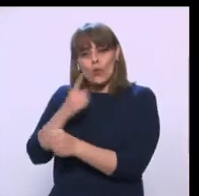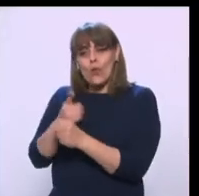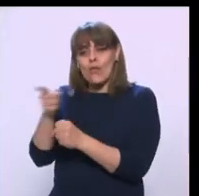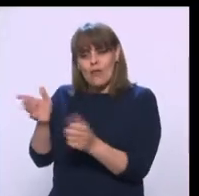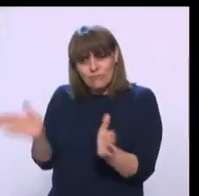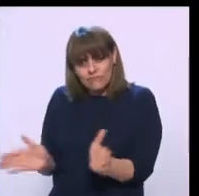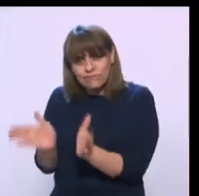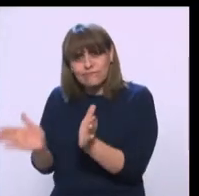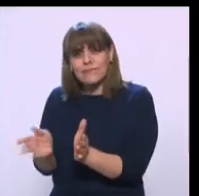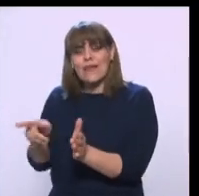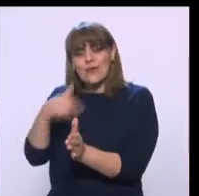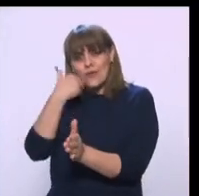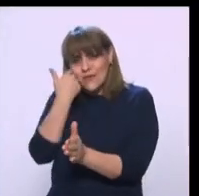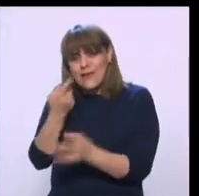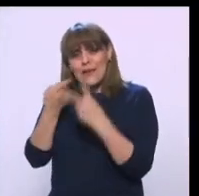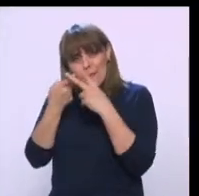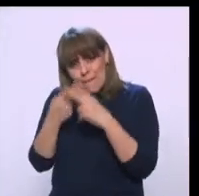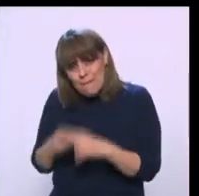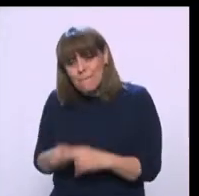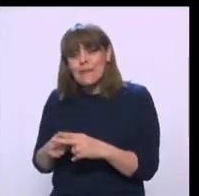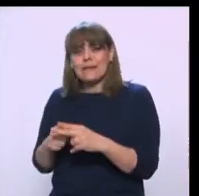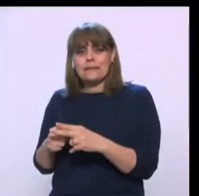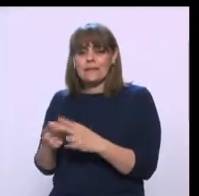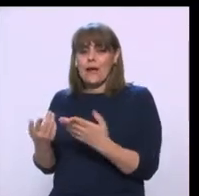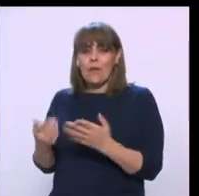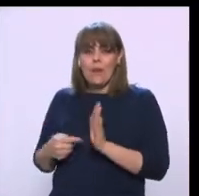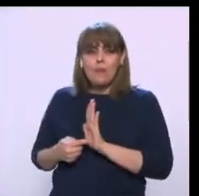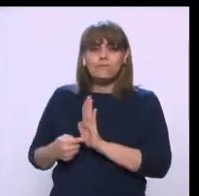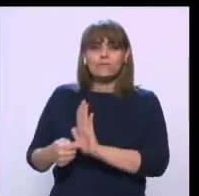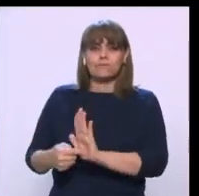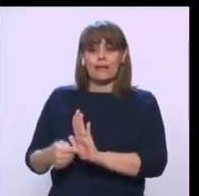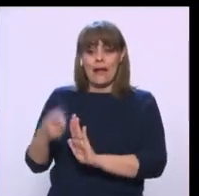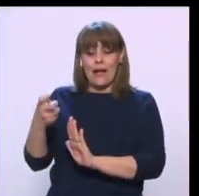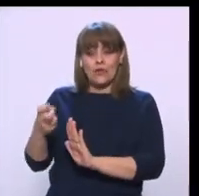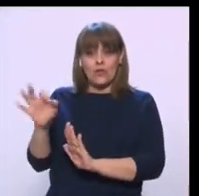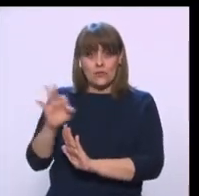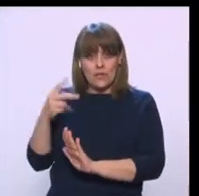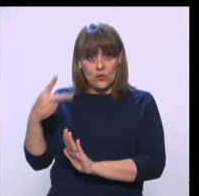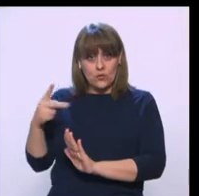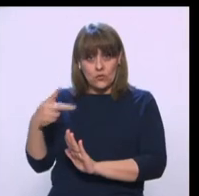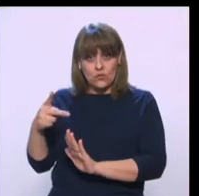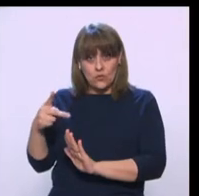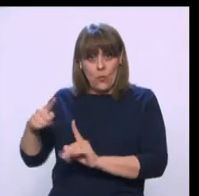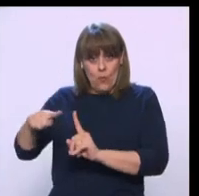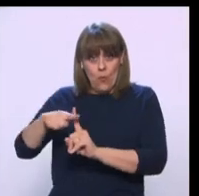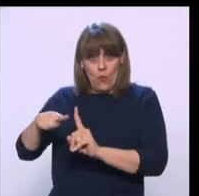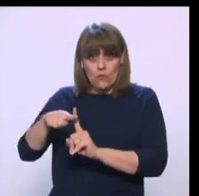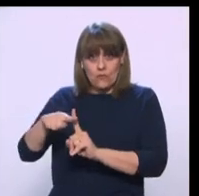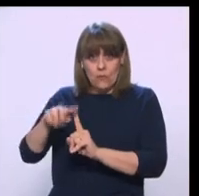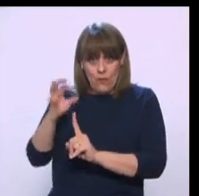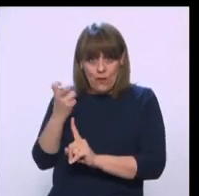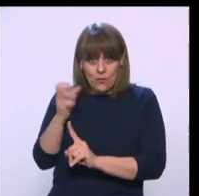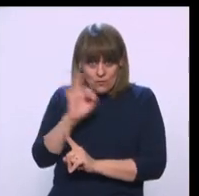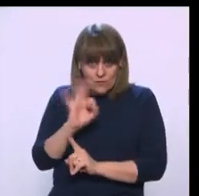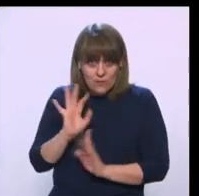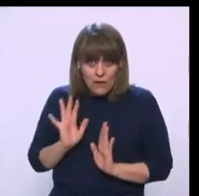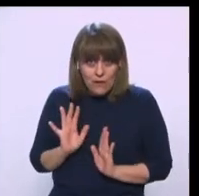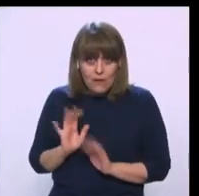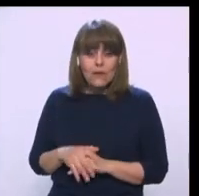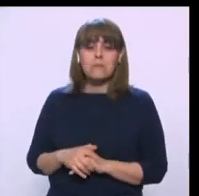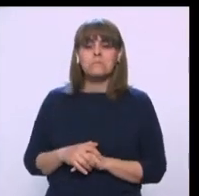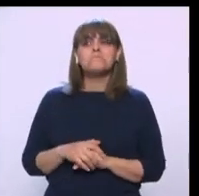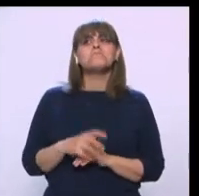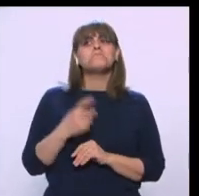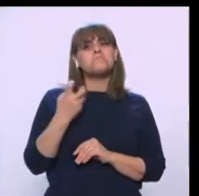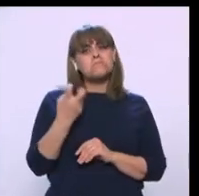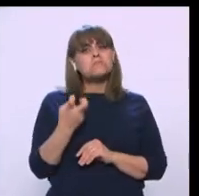han estado, que quieren comenzar a emerger, ¿no crees que por ese lado sería lo único positivo en ese sentido? Pues, digo,